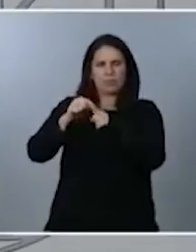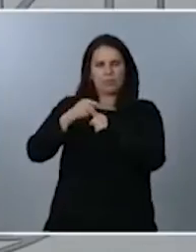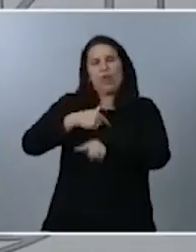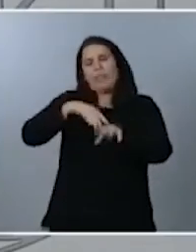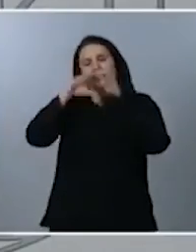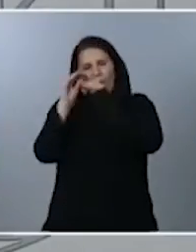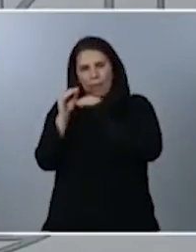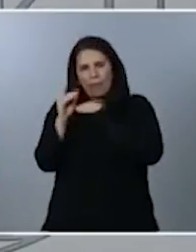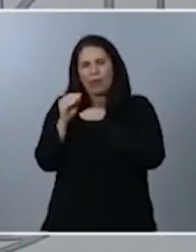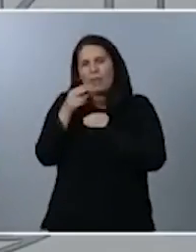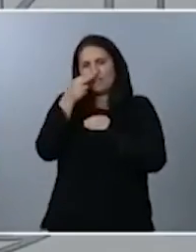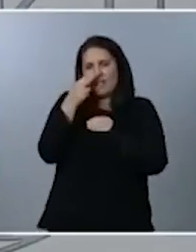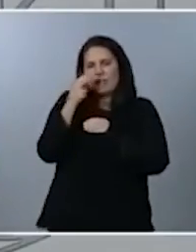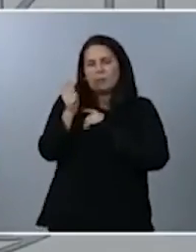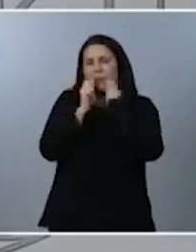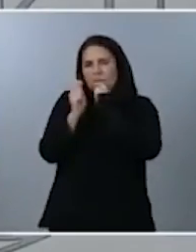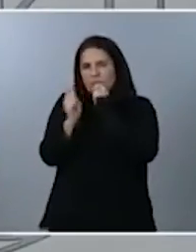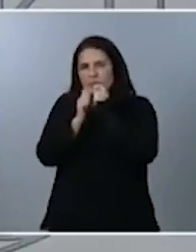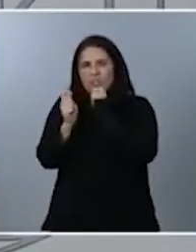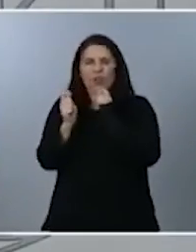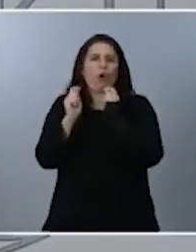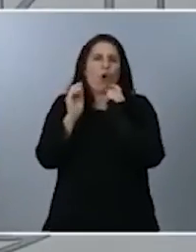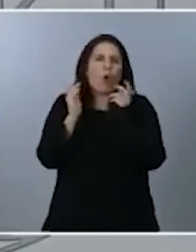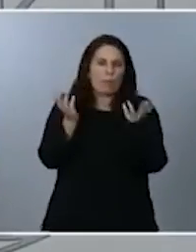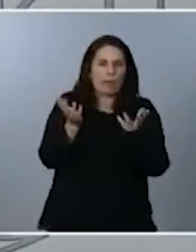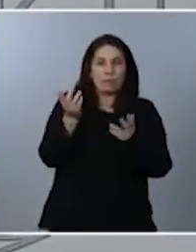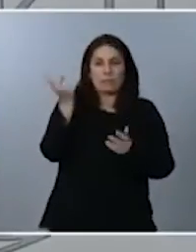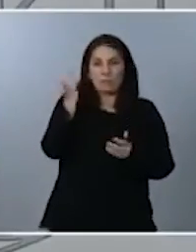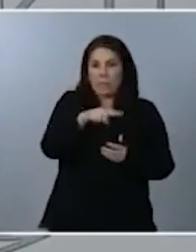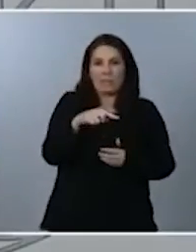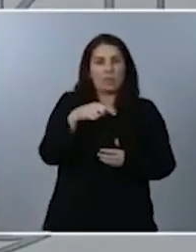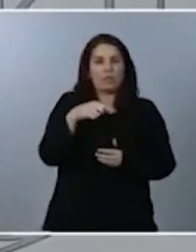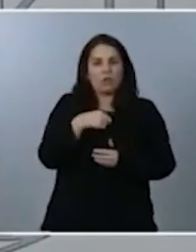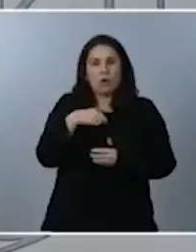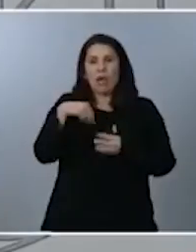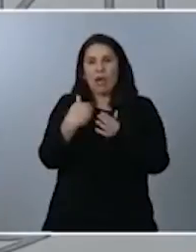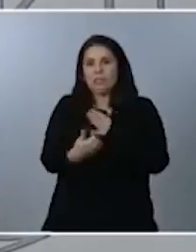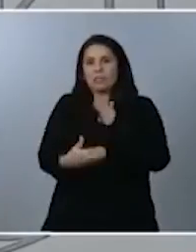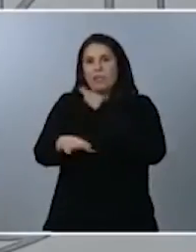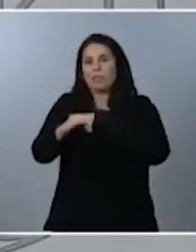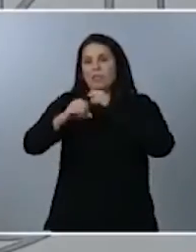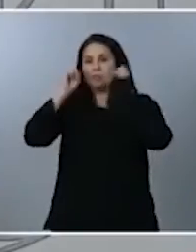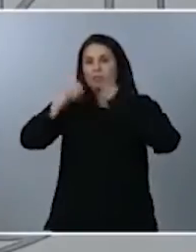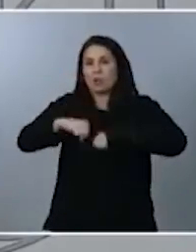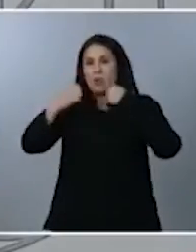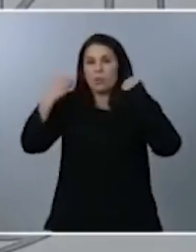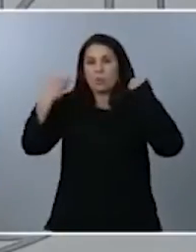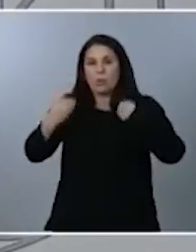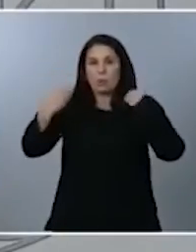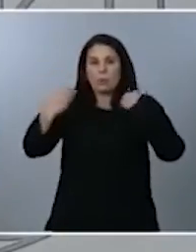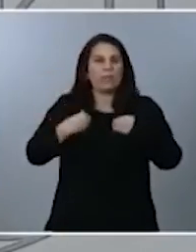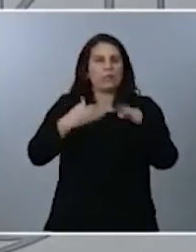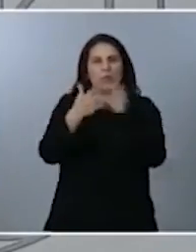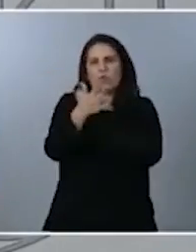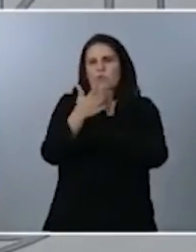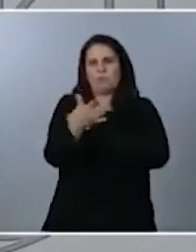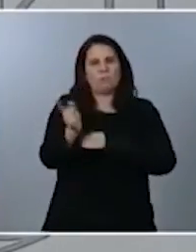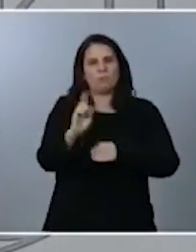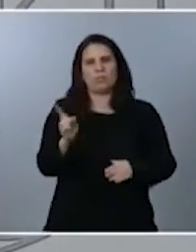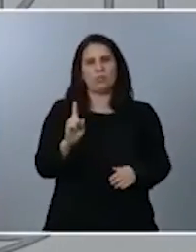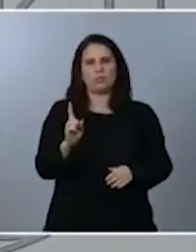interés periodístico, pero en donde saben que no entro hasta que no hay decisiones adoptadas porque me parece imprescindible mantener la